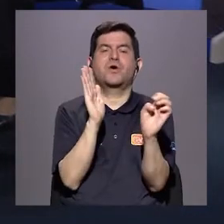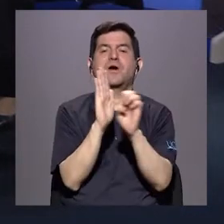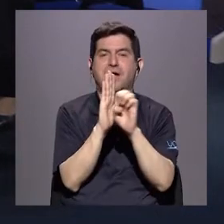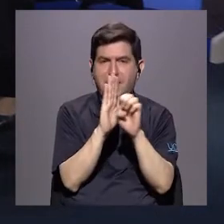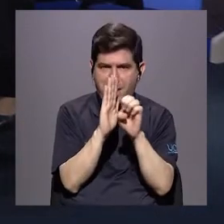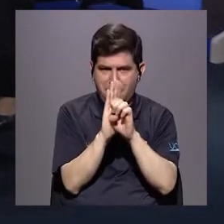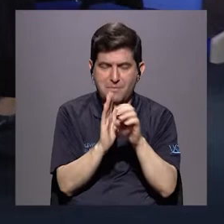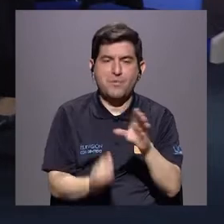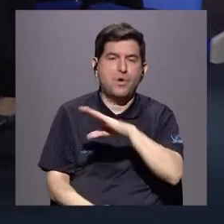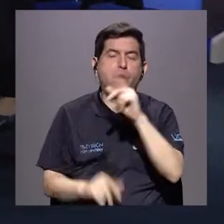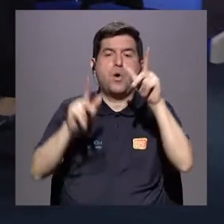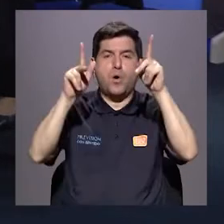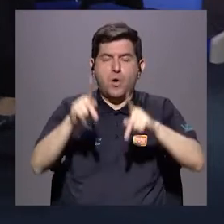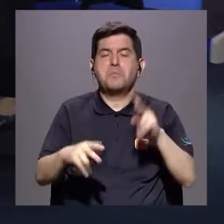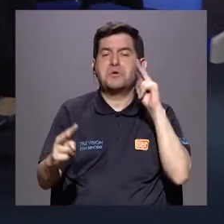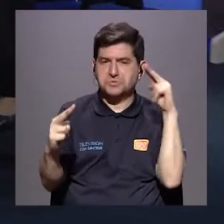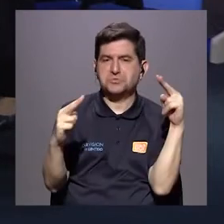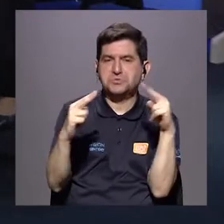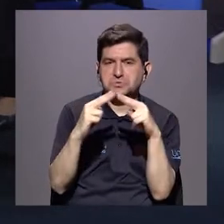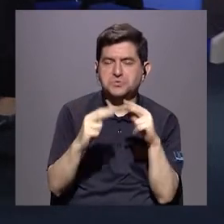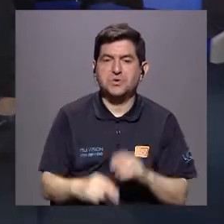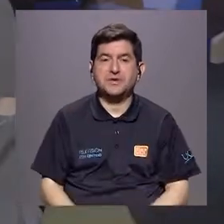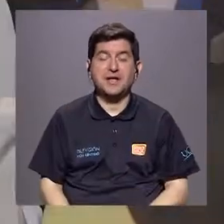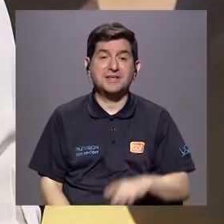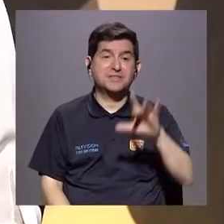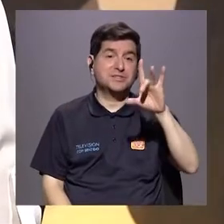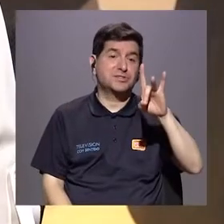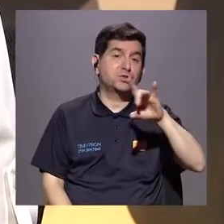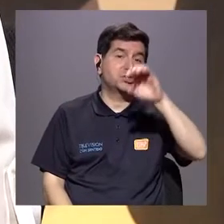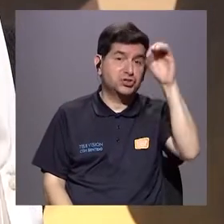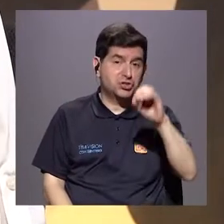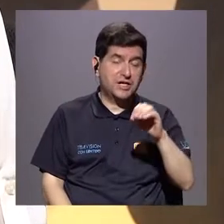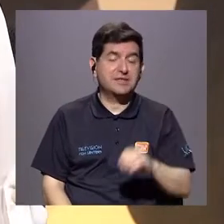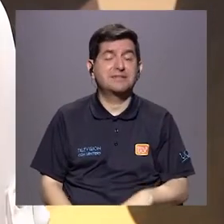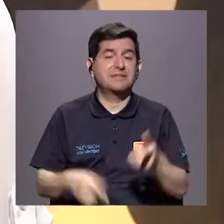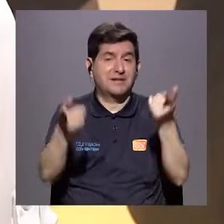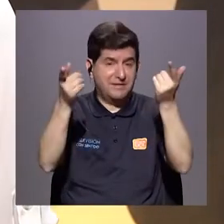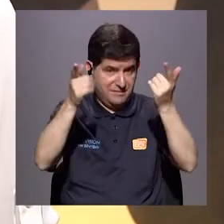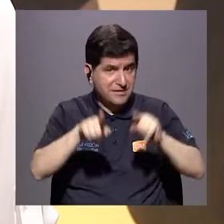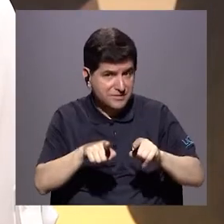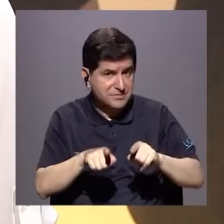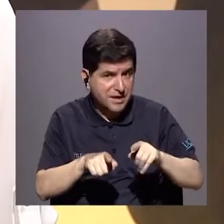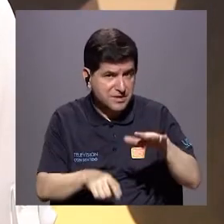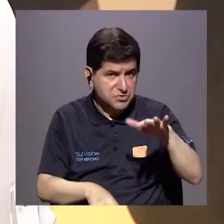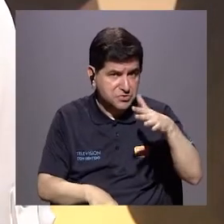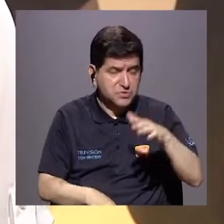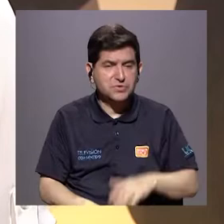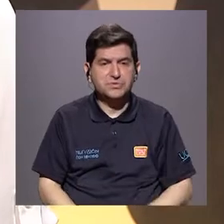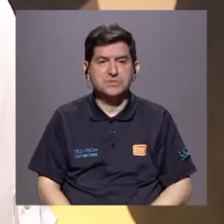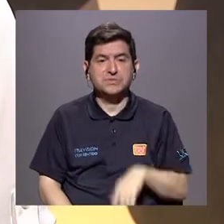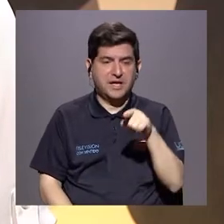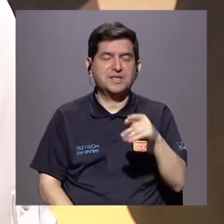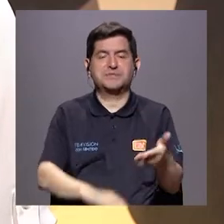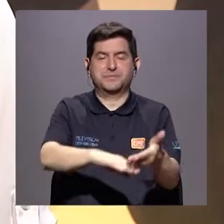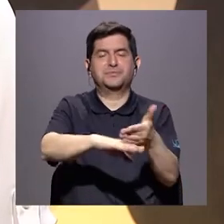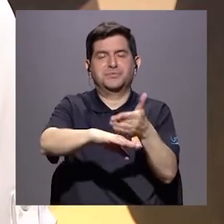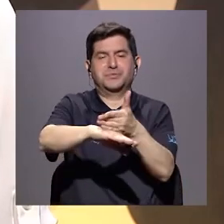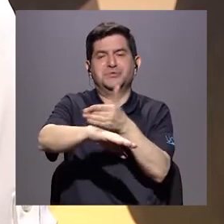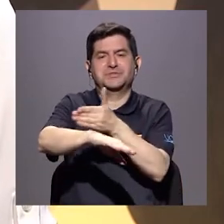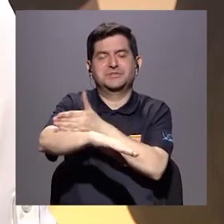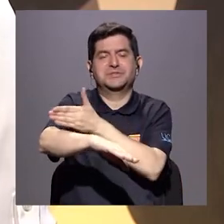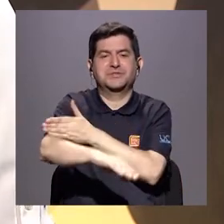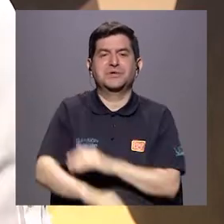por ejemplo, o con personas conocidas, que es el 80% más o menos, ocurre de manera gradual.